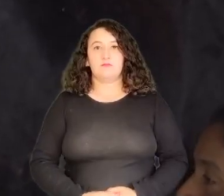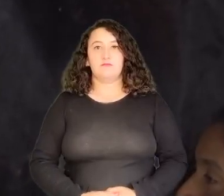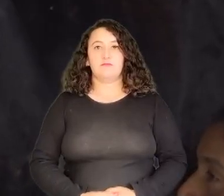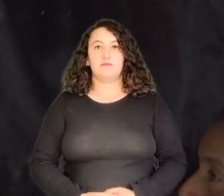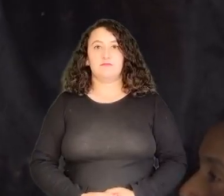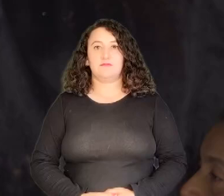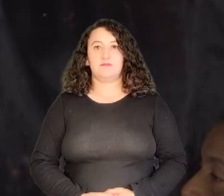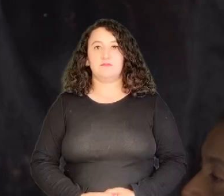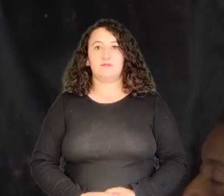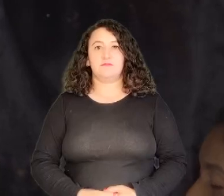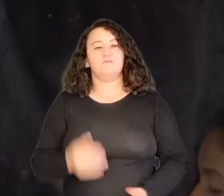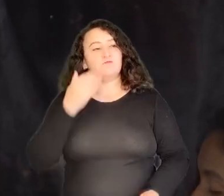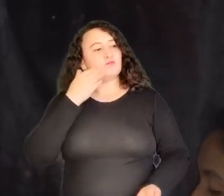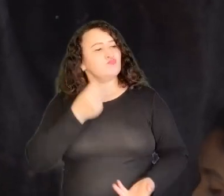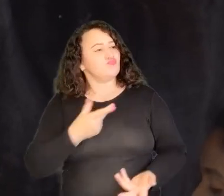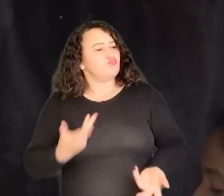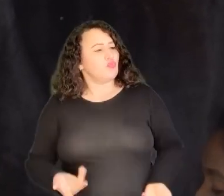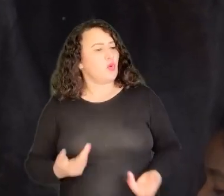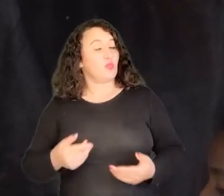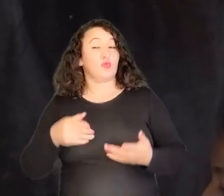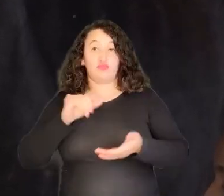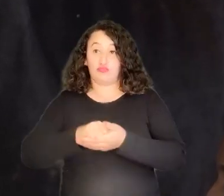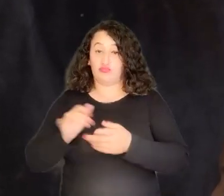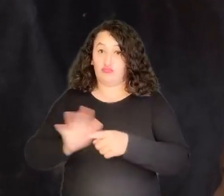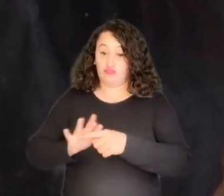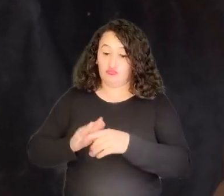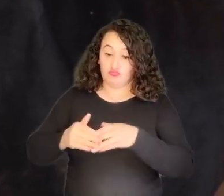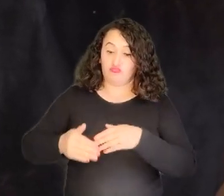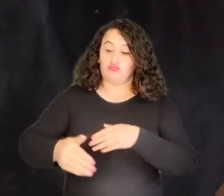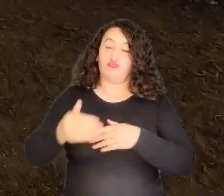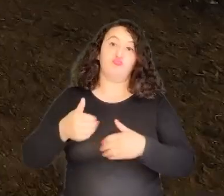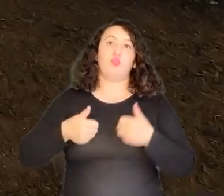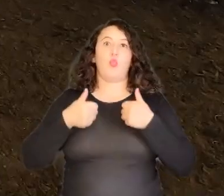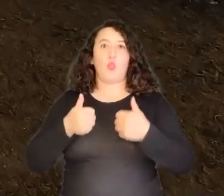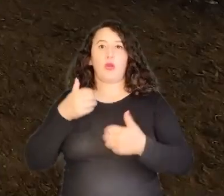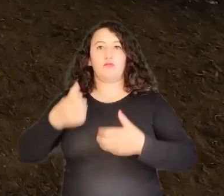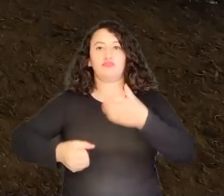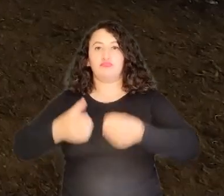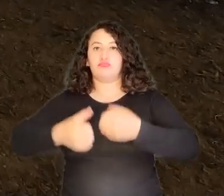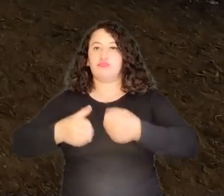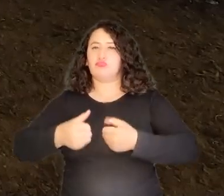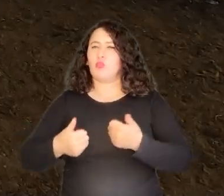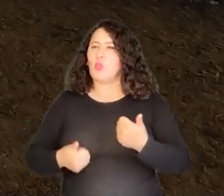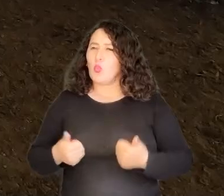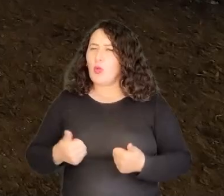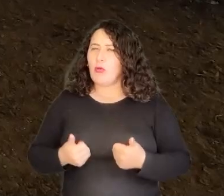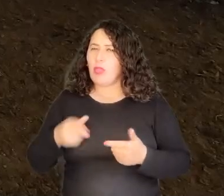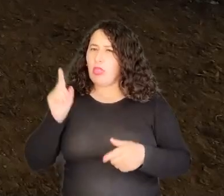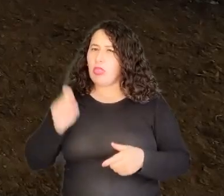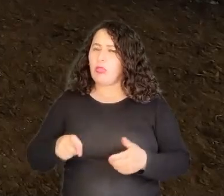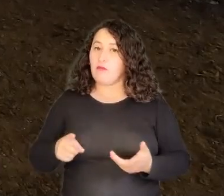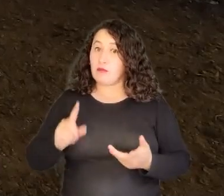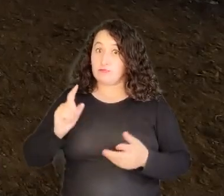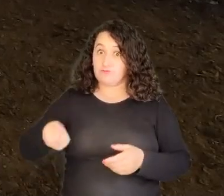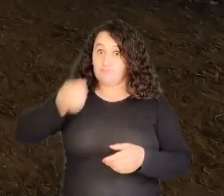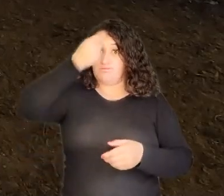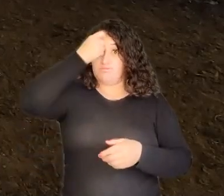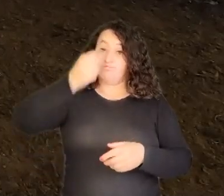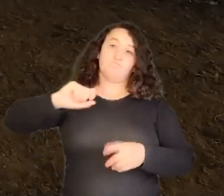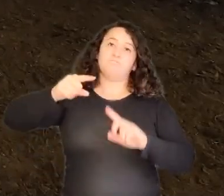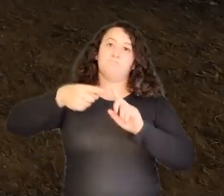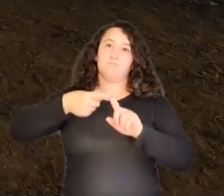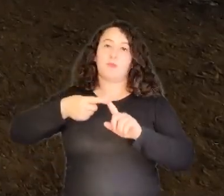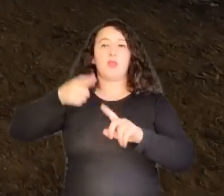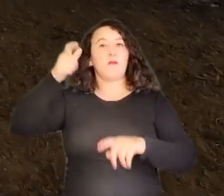Bueno, señora Ana, dentro de las buenas prácticas de higiene del ordeño, lo primero que debemos tener en cuenta es que la vaca esté